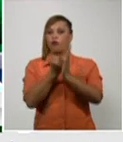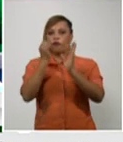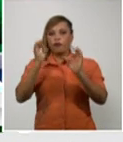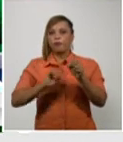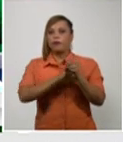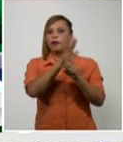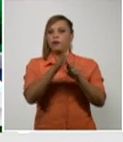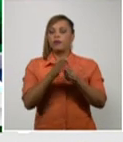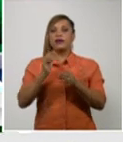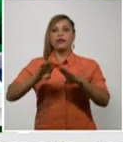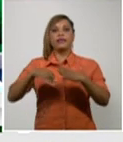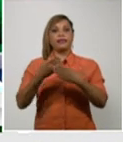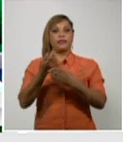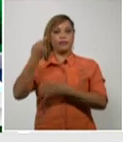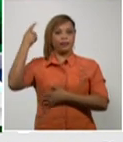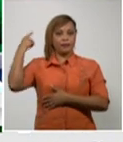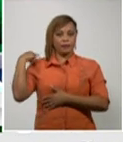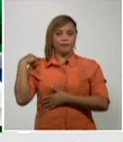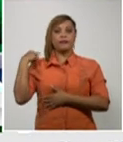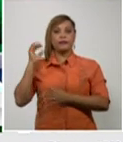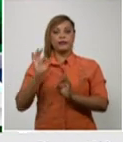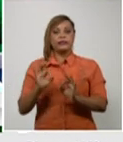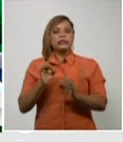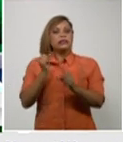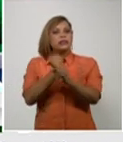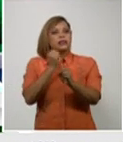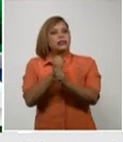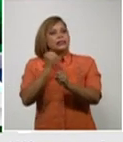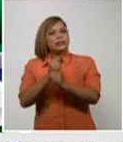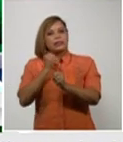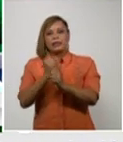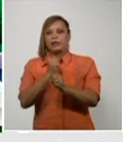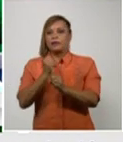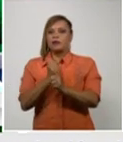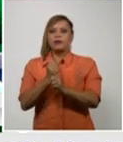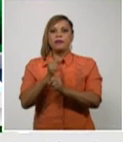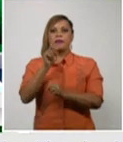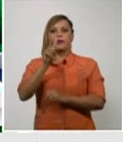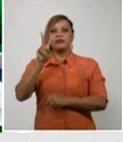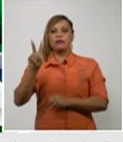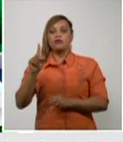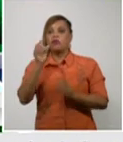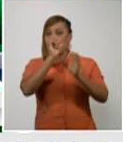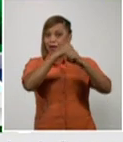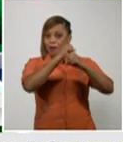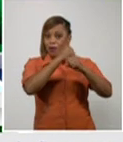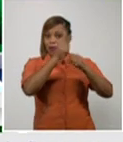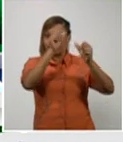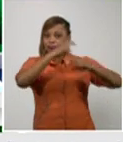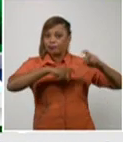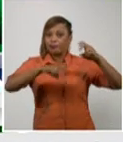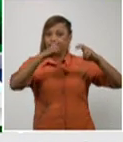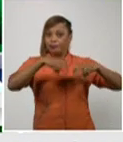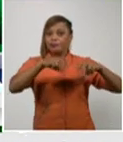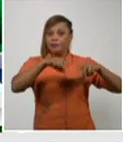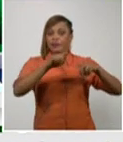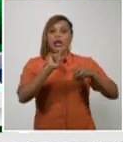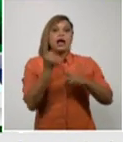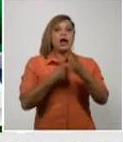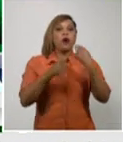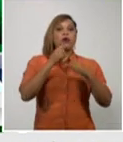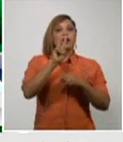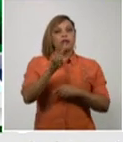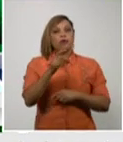de ayer se trabajó en los 21 laboratorios aunque tuvimos dos que tuvieron algunas